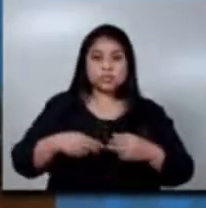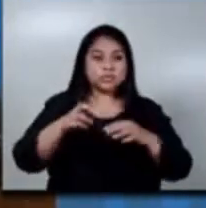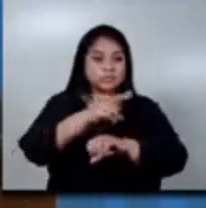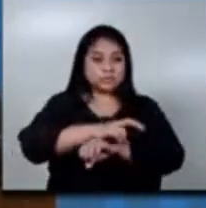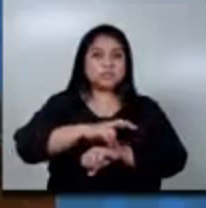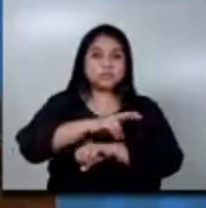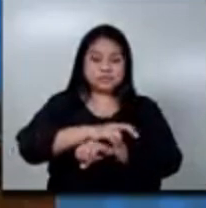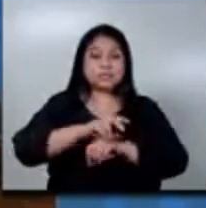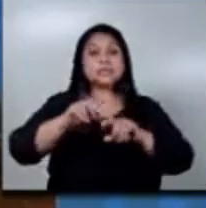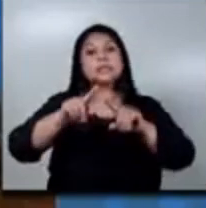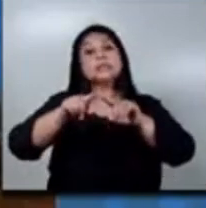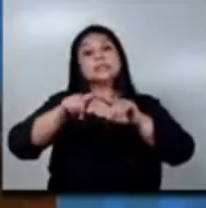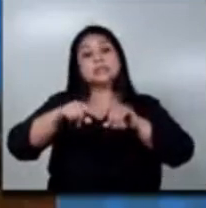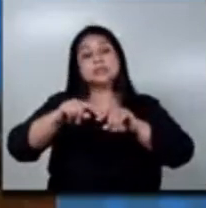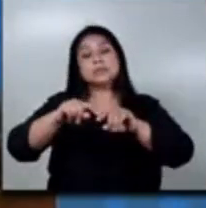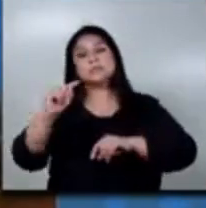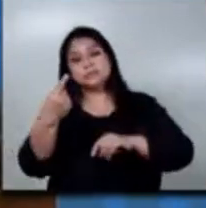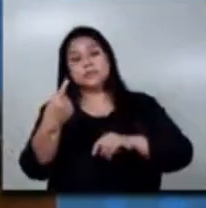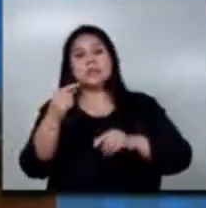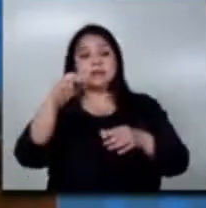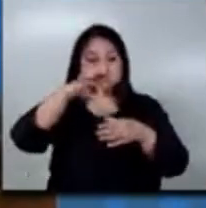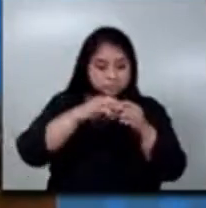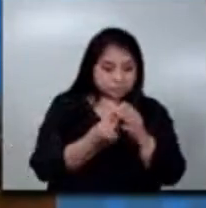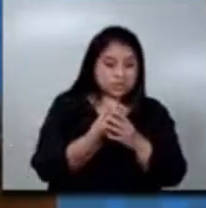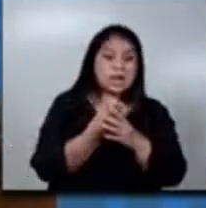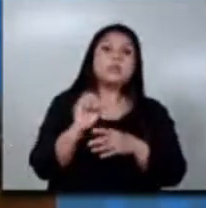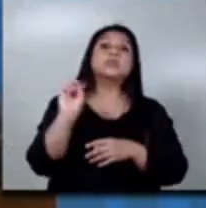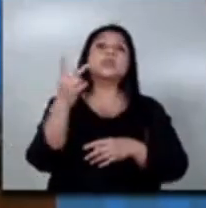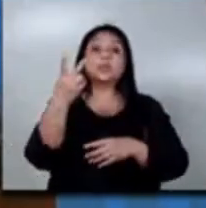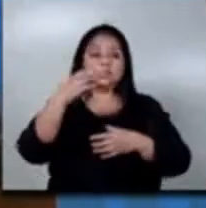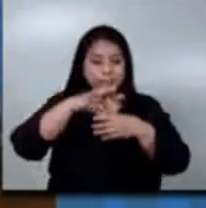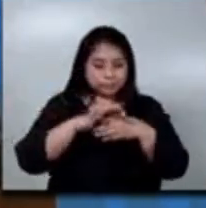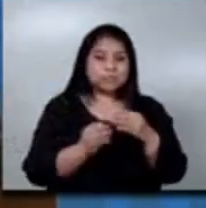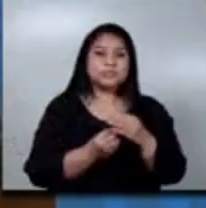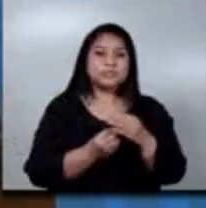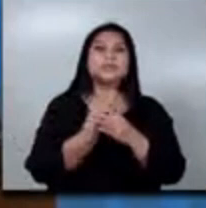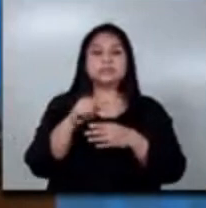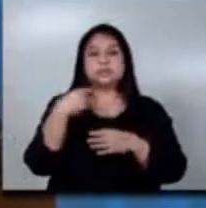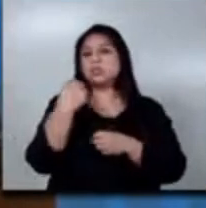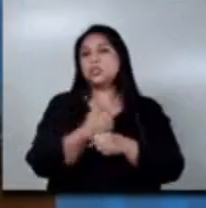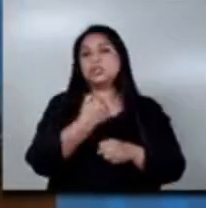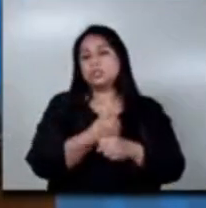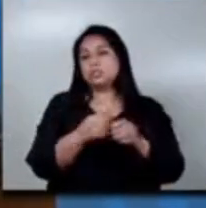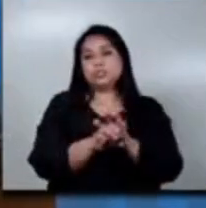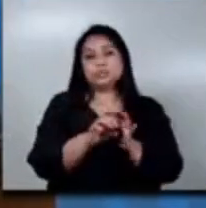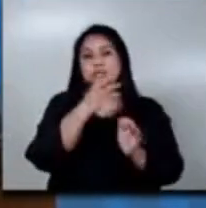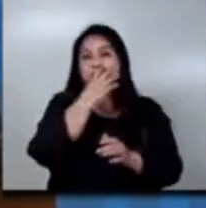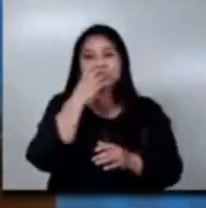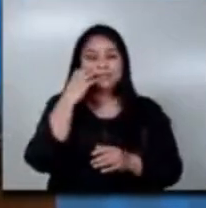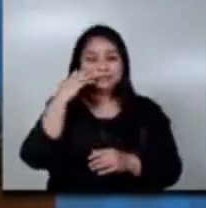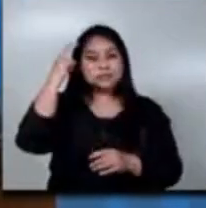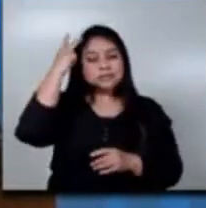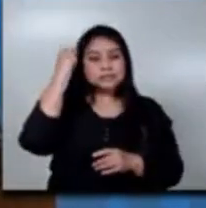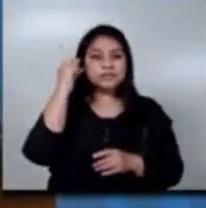de acuerdo a la primera y a la segunda siembra que ellos realizan todos los años, principalmente de maíz, de frijol y de hortalizas.